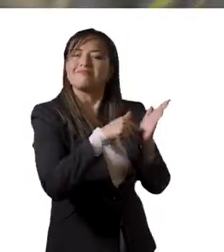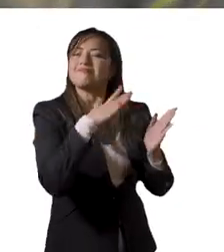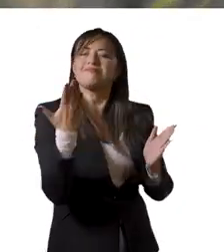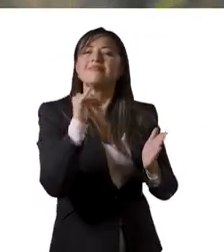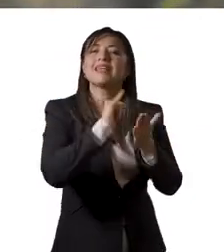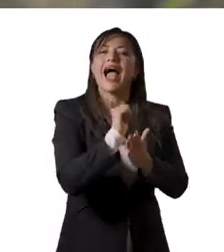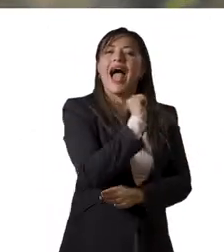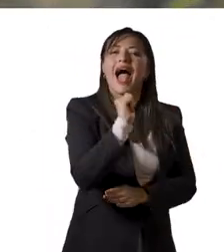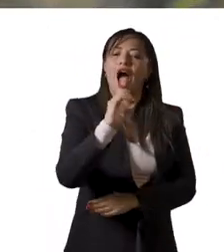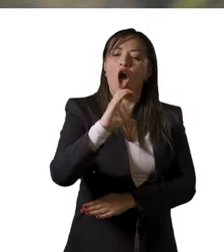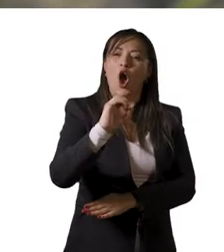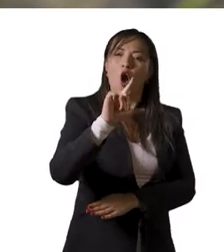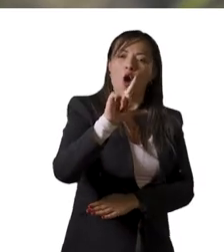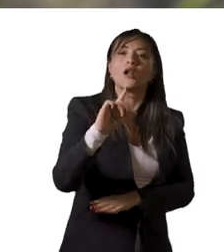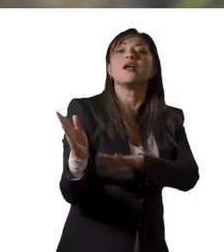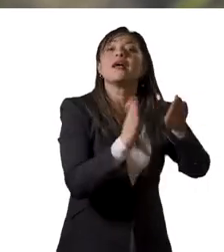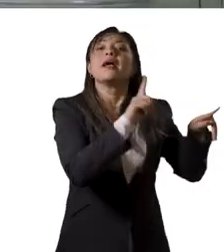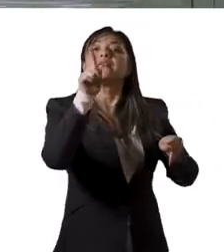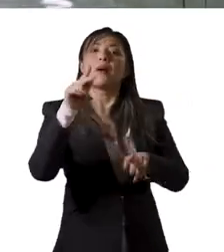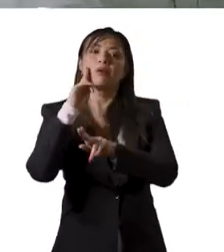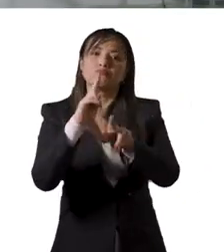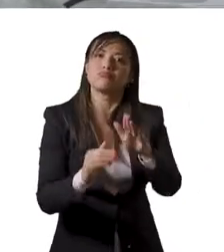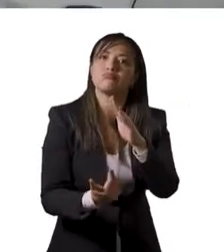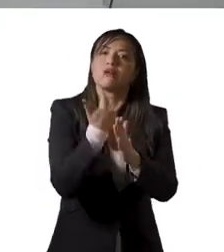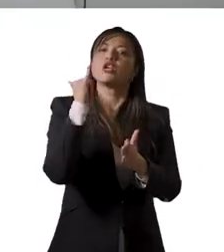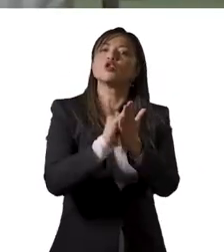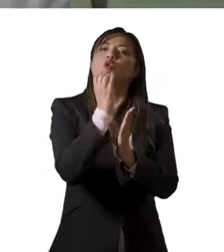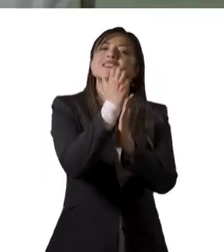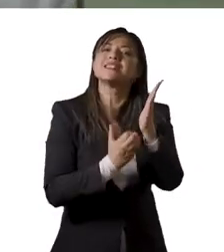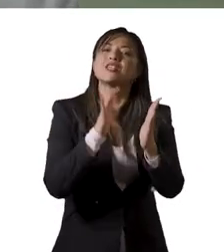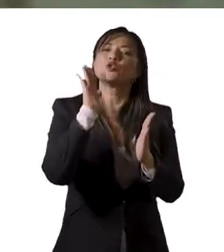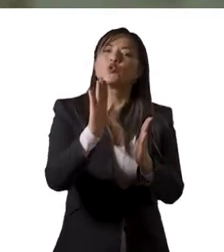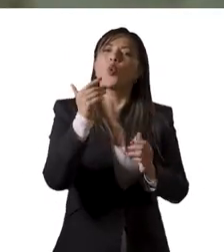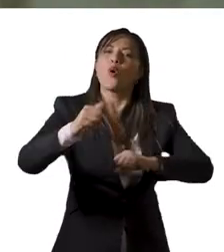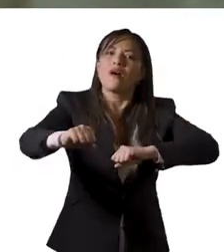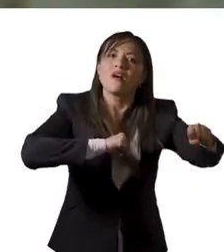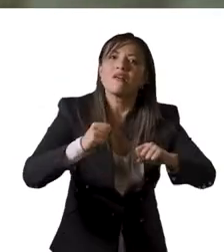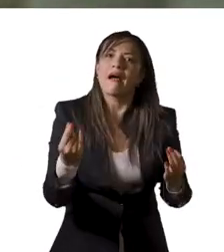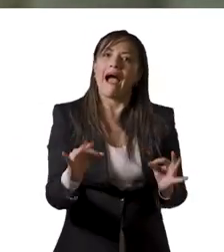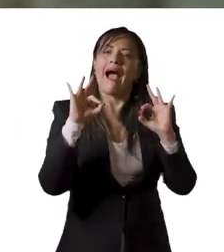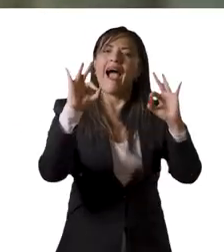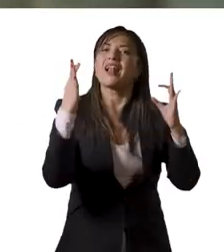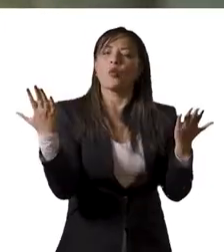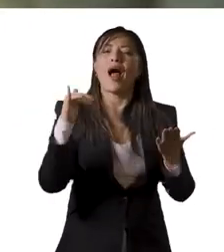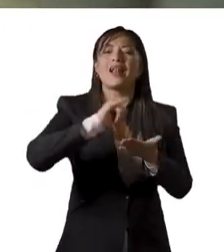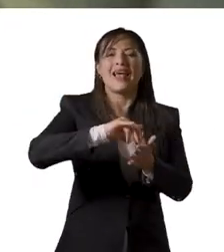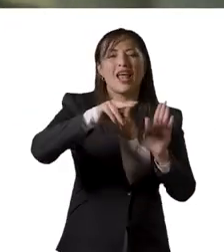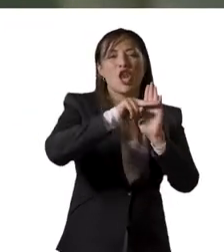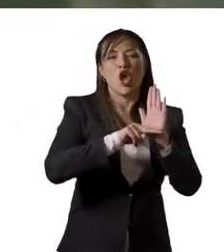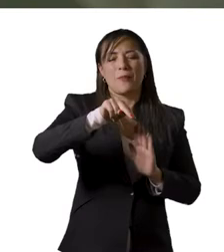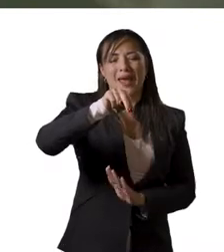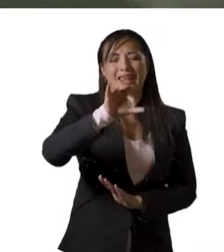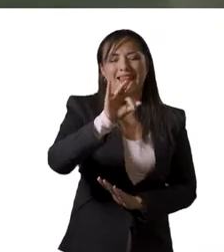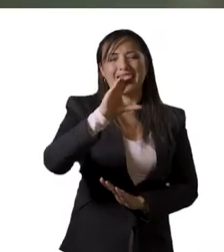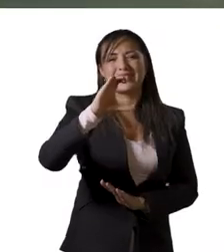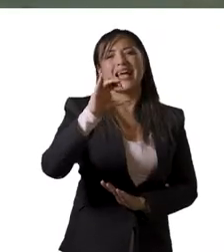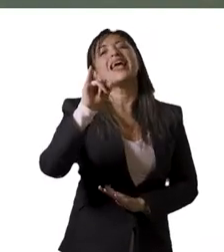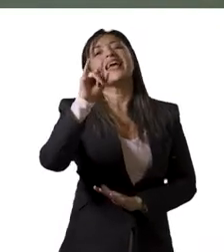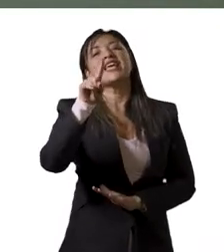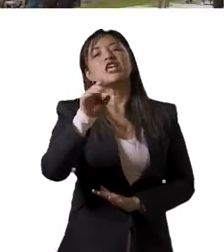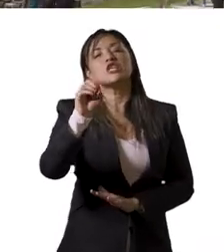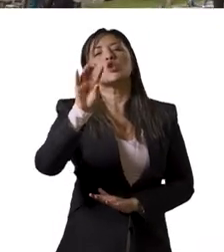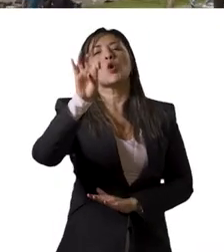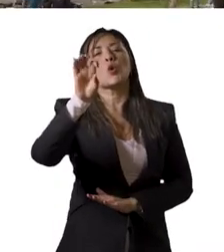riesgo crediticio AAA-COL y logró la renovación de la certificación del Sistema de Gestión de la Calidad bajo norma técnica